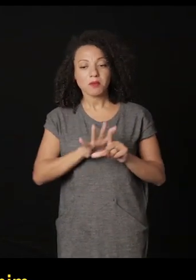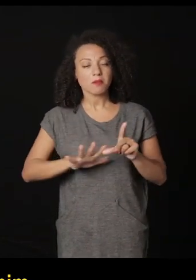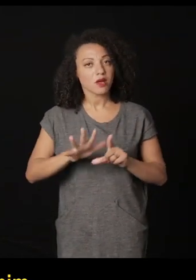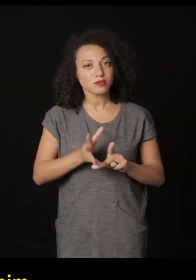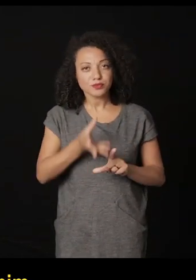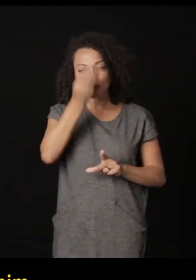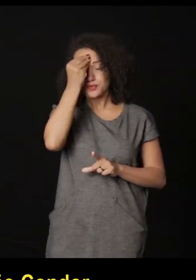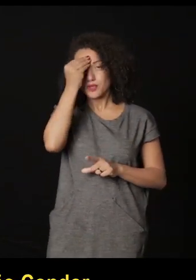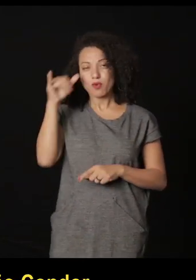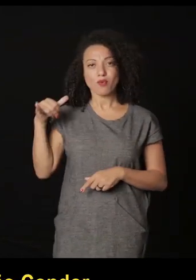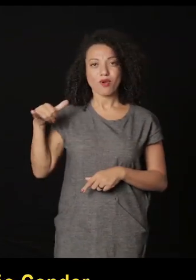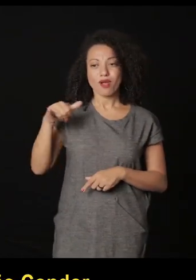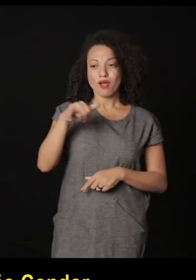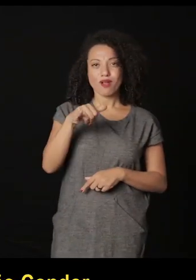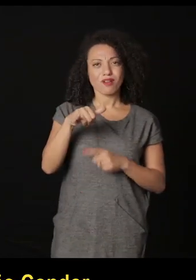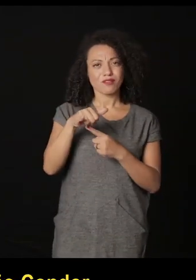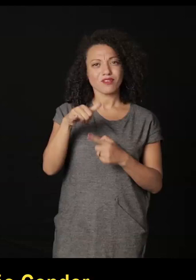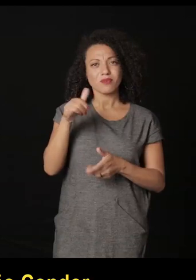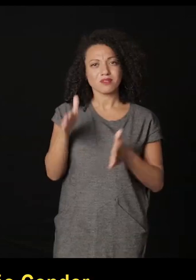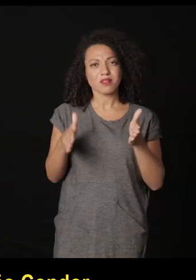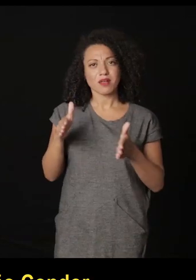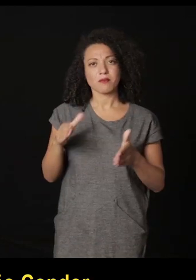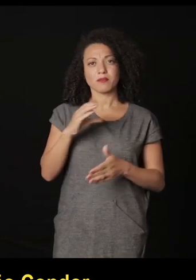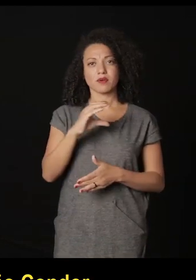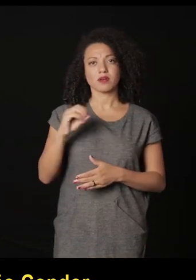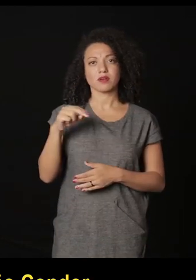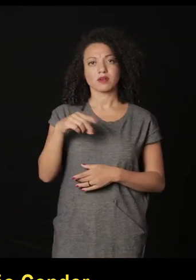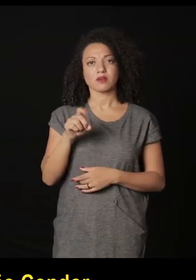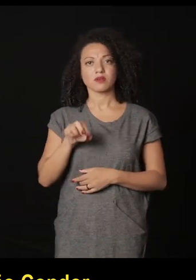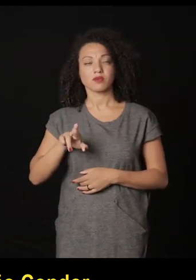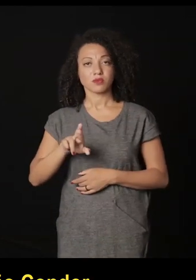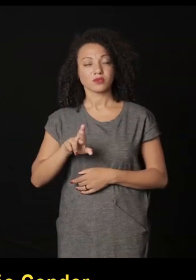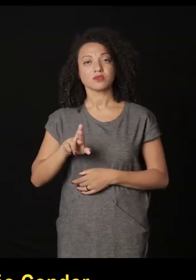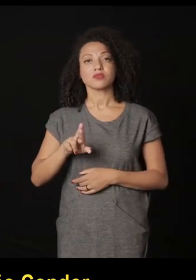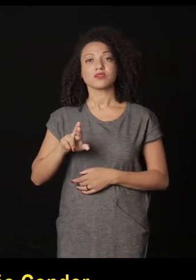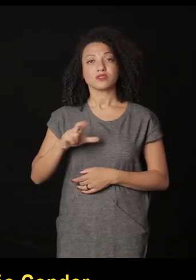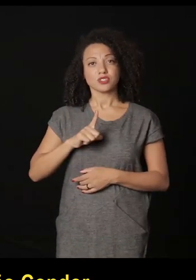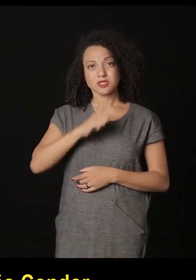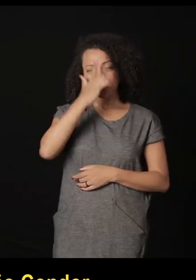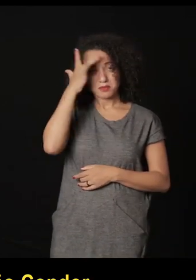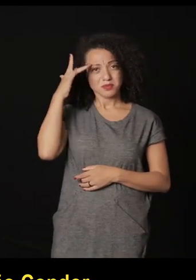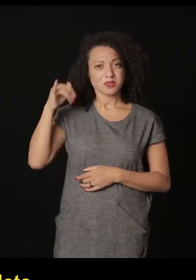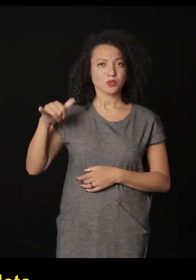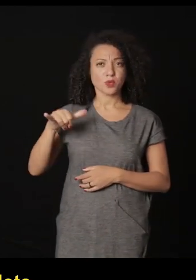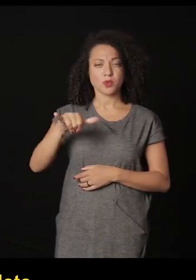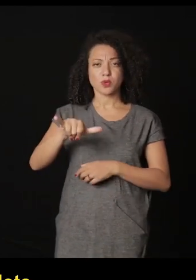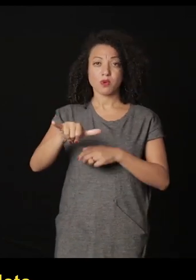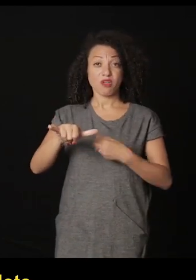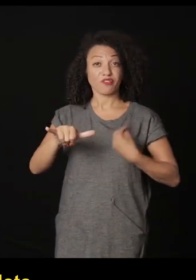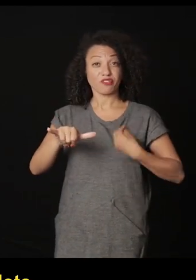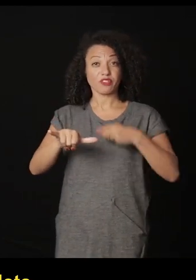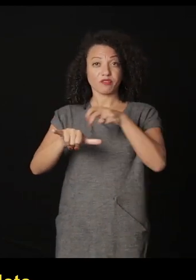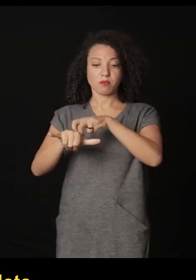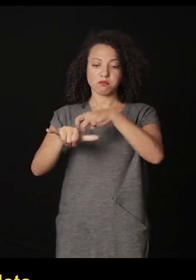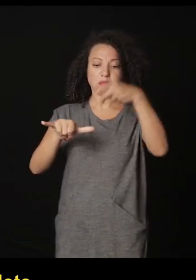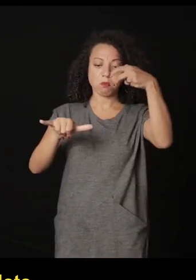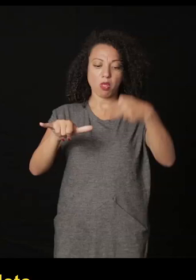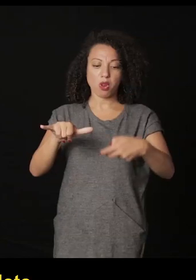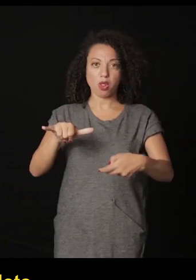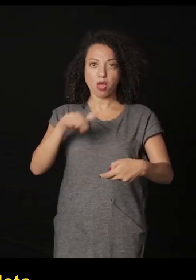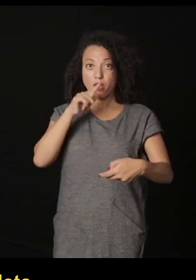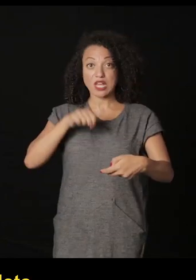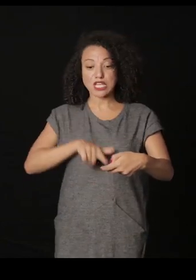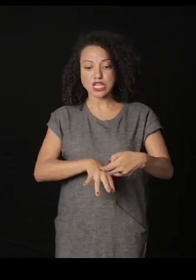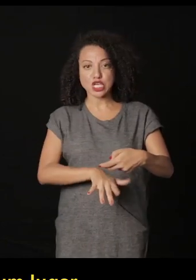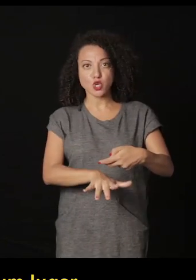una imagen que no consigo esquecer un avión usado durante la operación Cóndor donde las personas eran tiradas jugadas vivas en el río